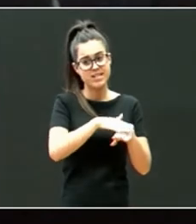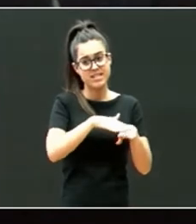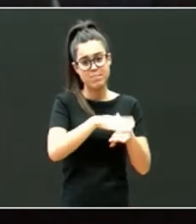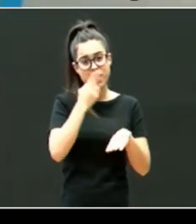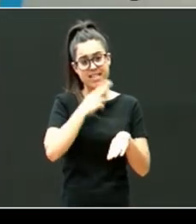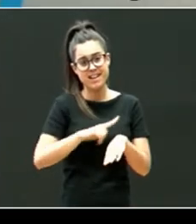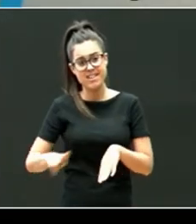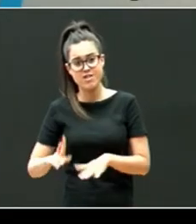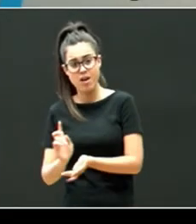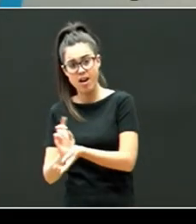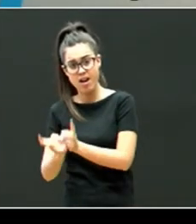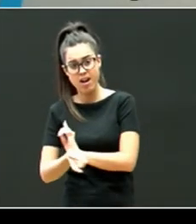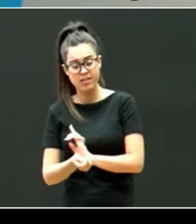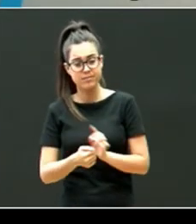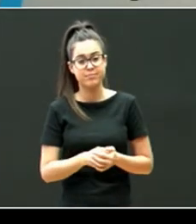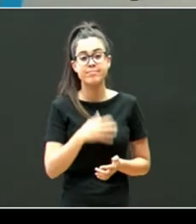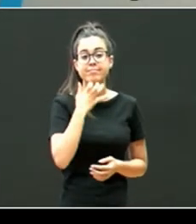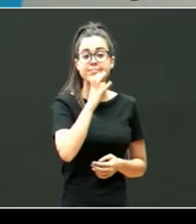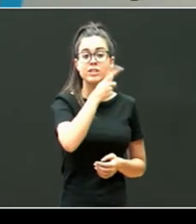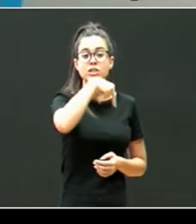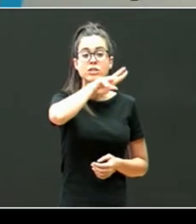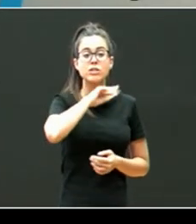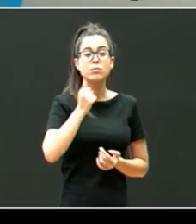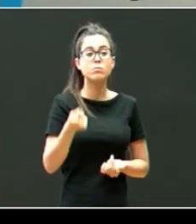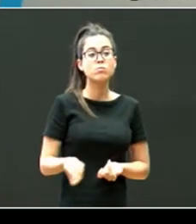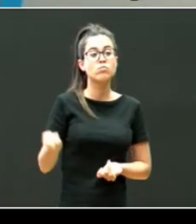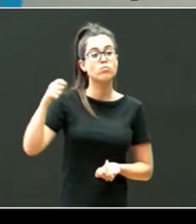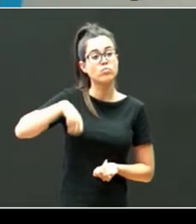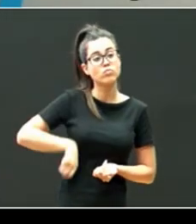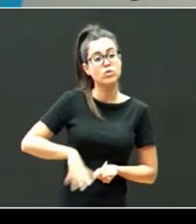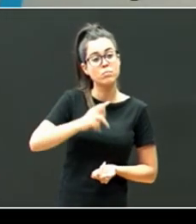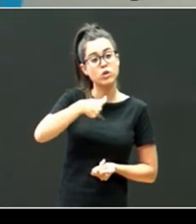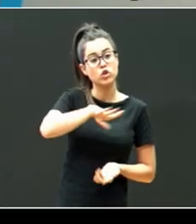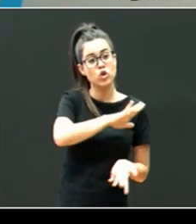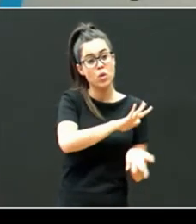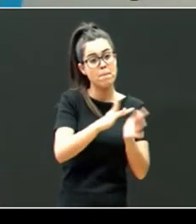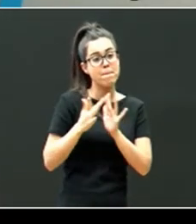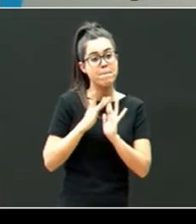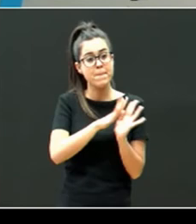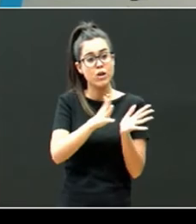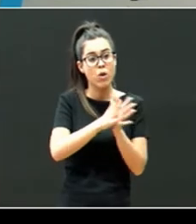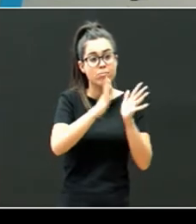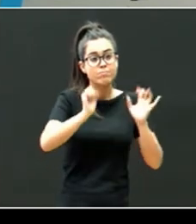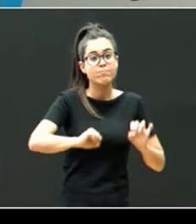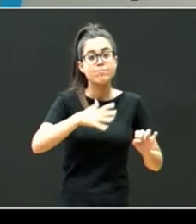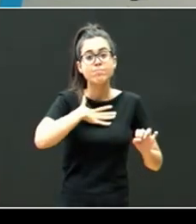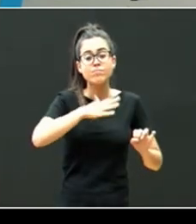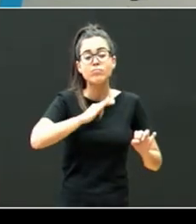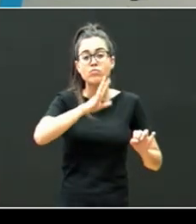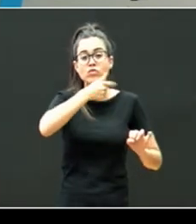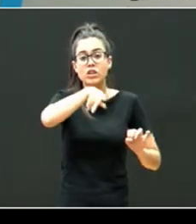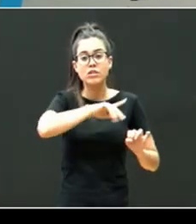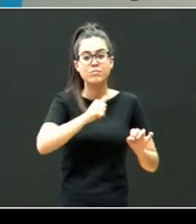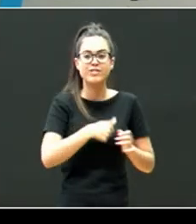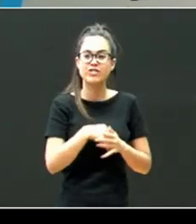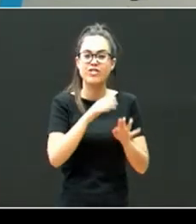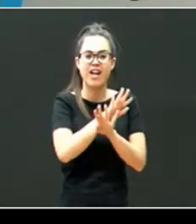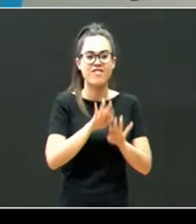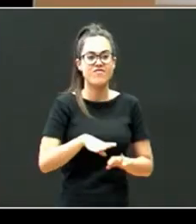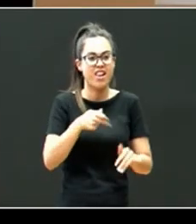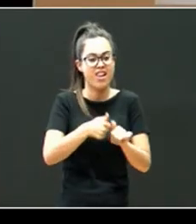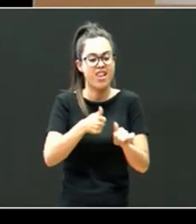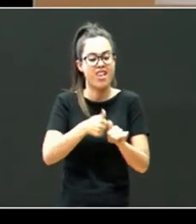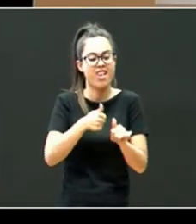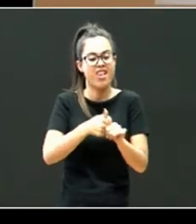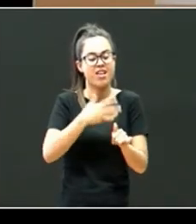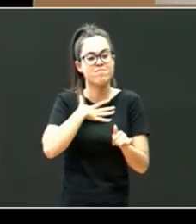niño si como profesionales presentáis capacidad para establecer vínculos con los niños tenéis vuestra propia historia de apegos sanada y